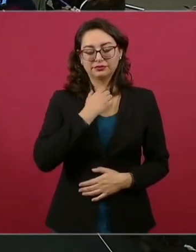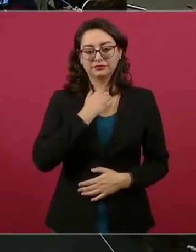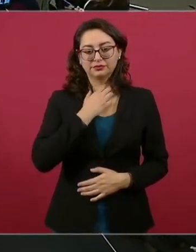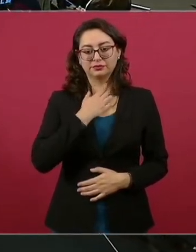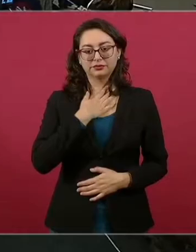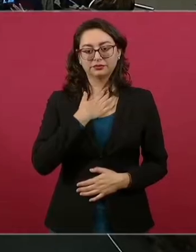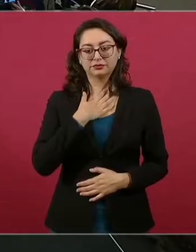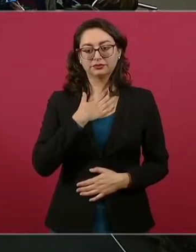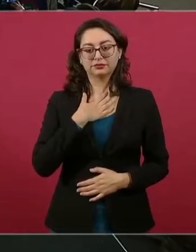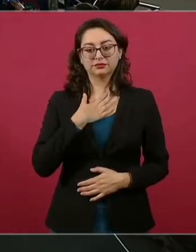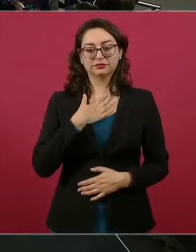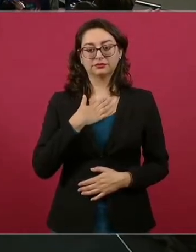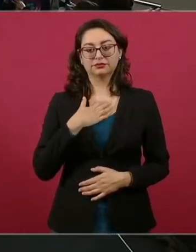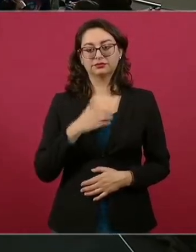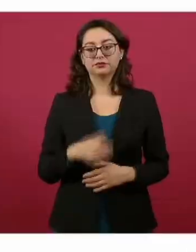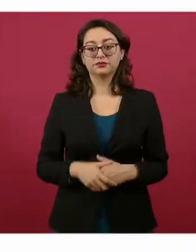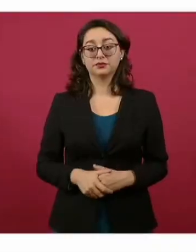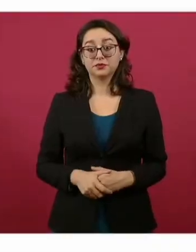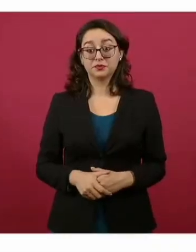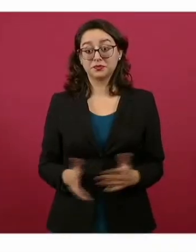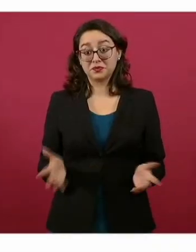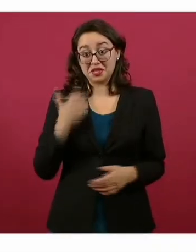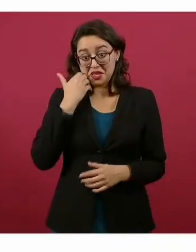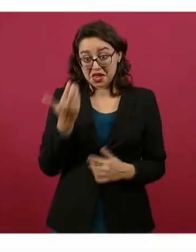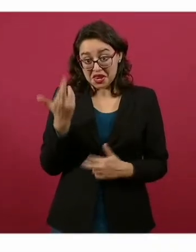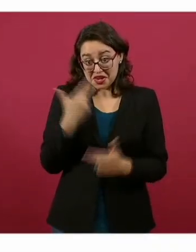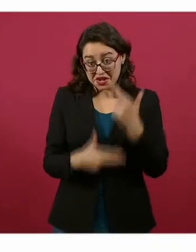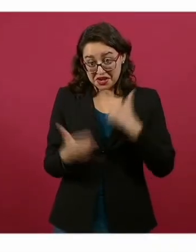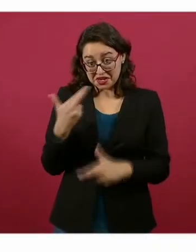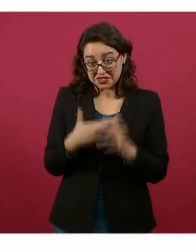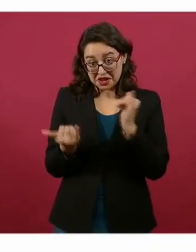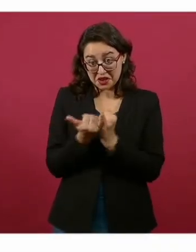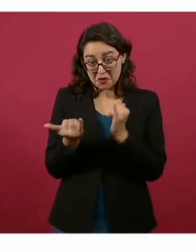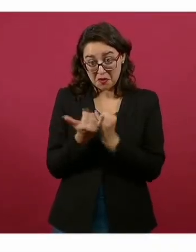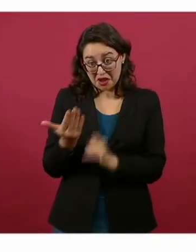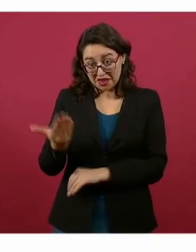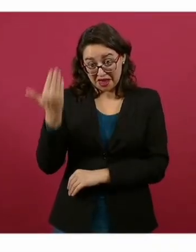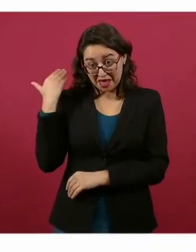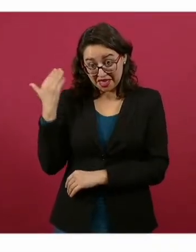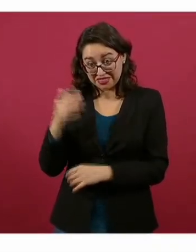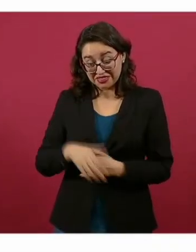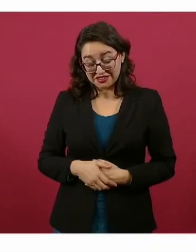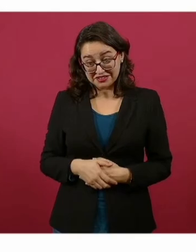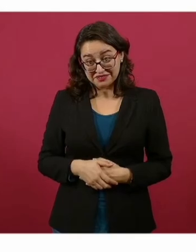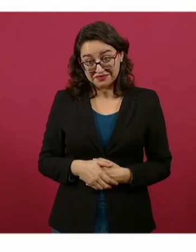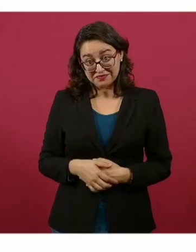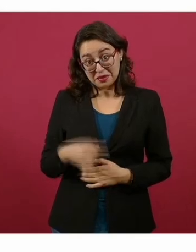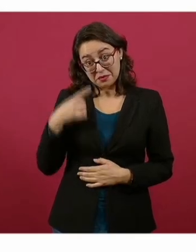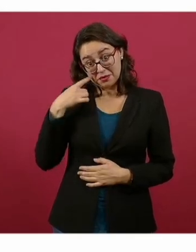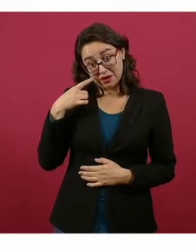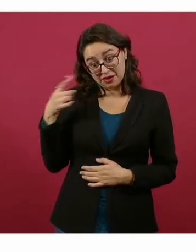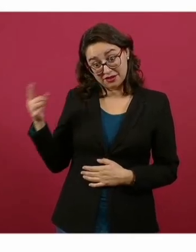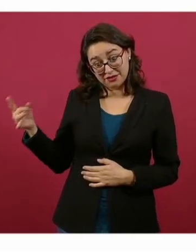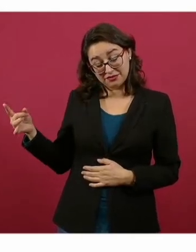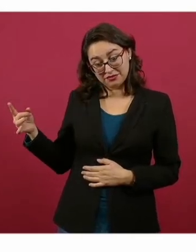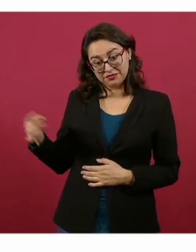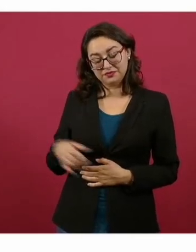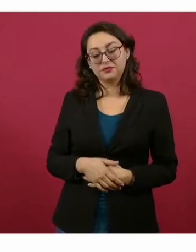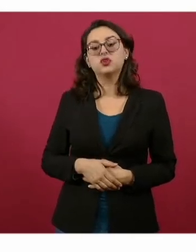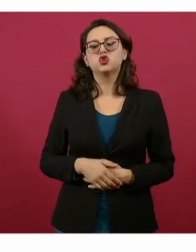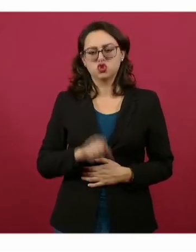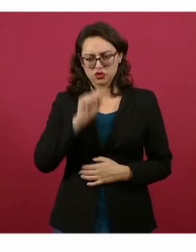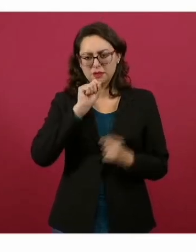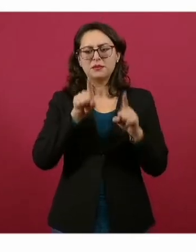Para los que quieren que regresen, yo sí también, yo quiero que